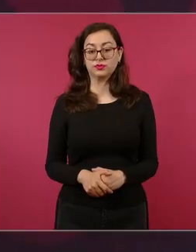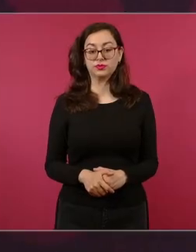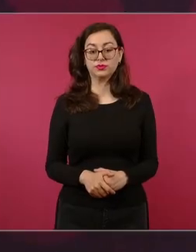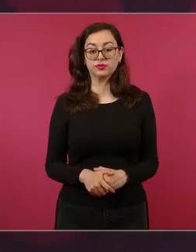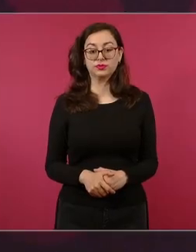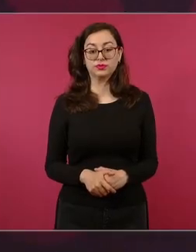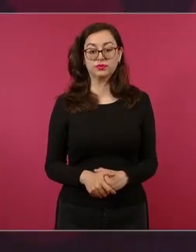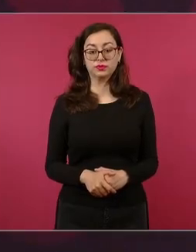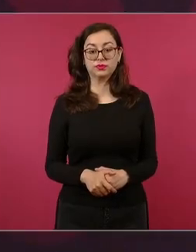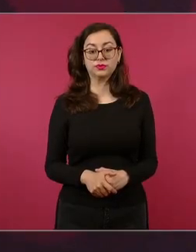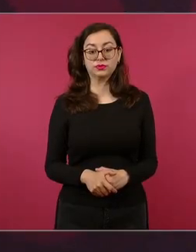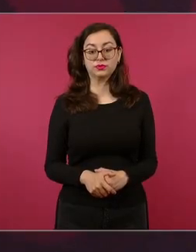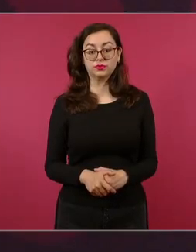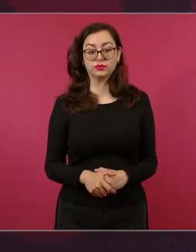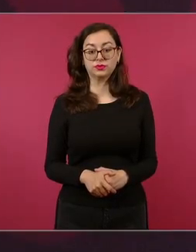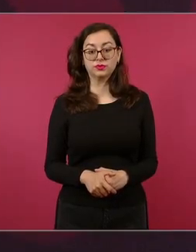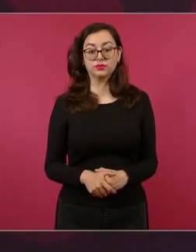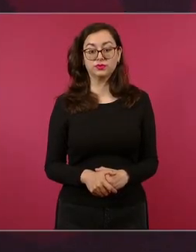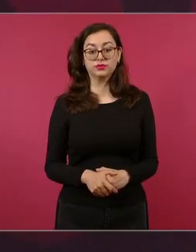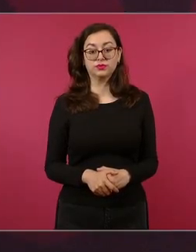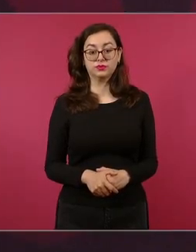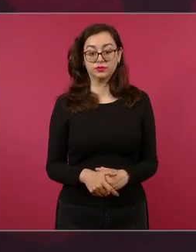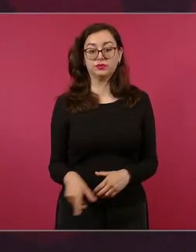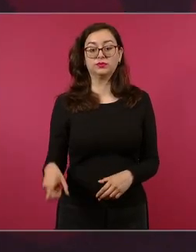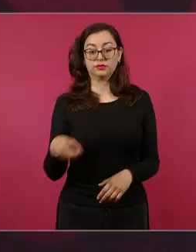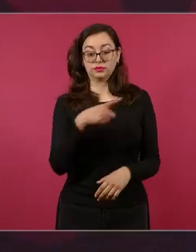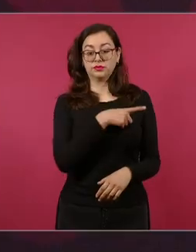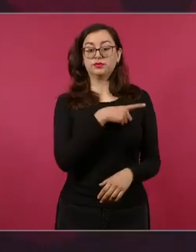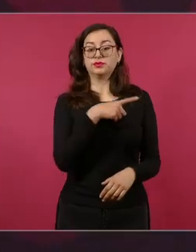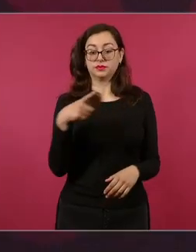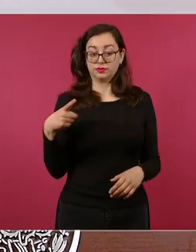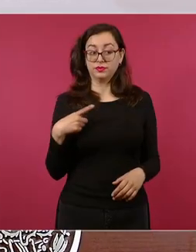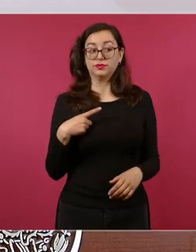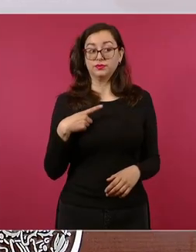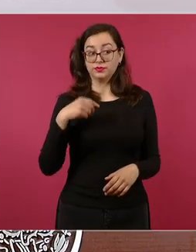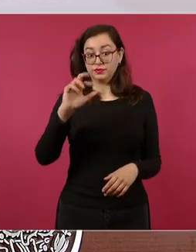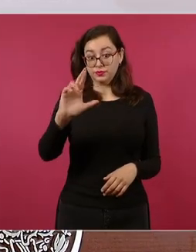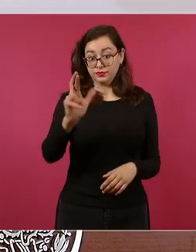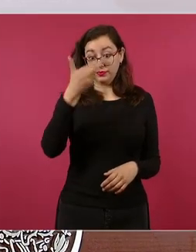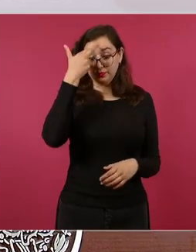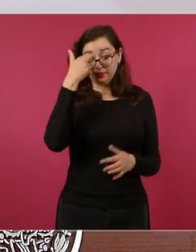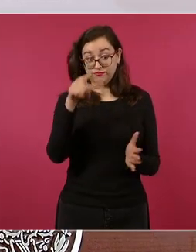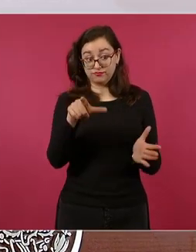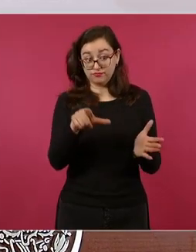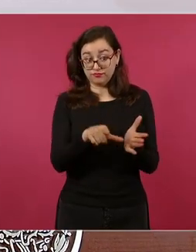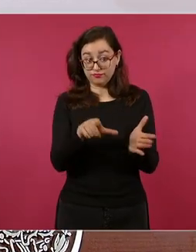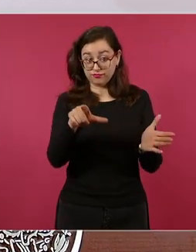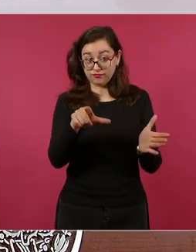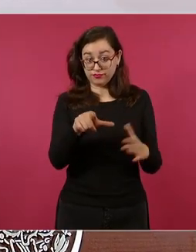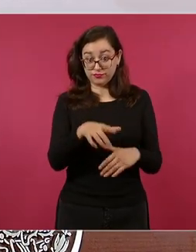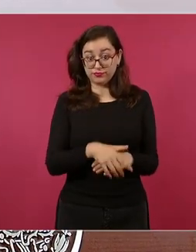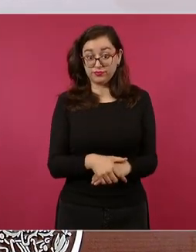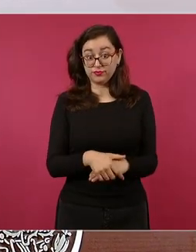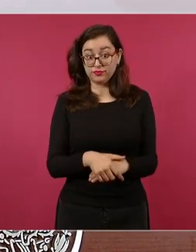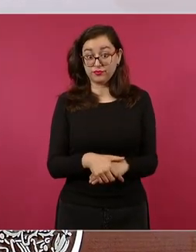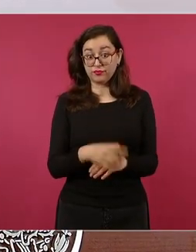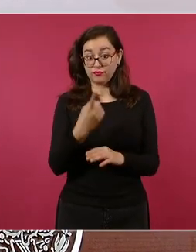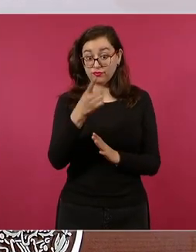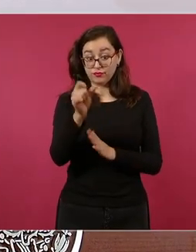esa lección de hace mes y mes